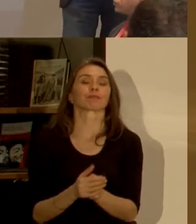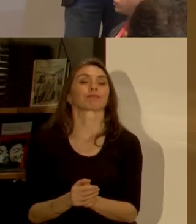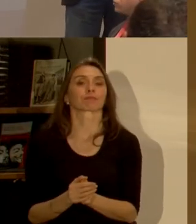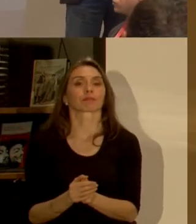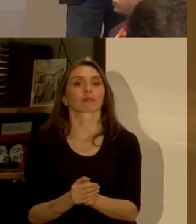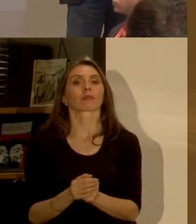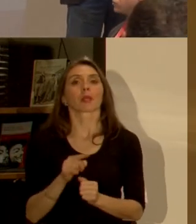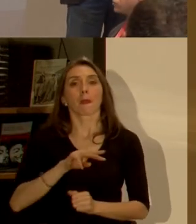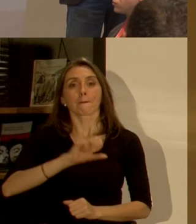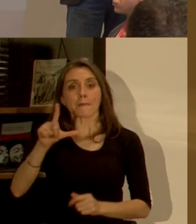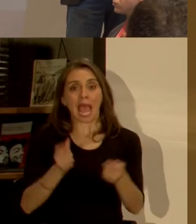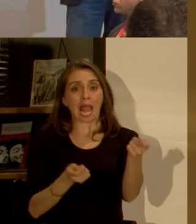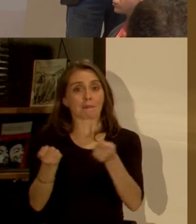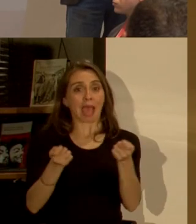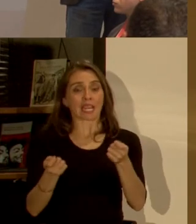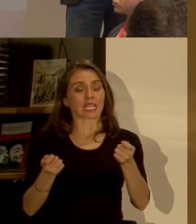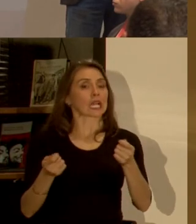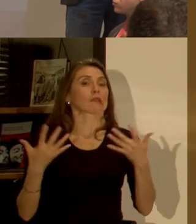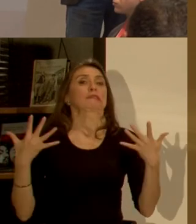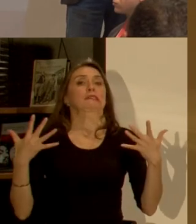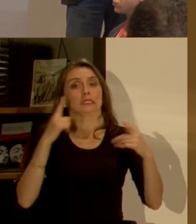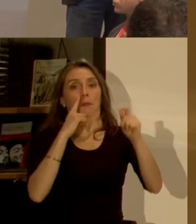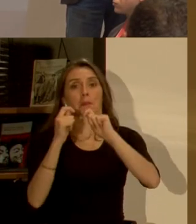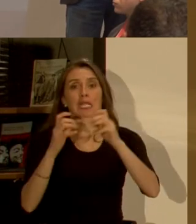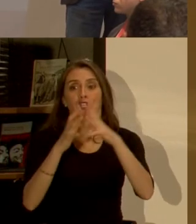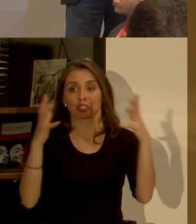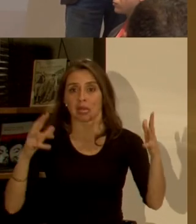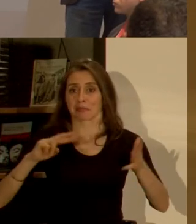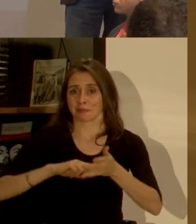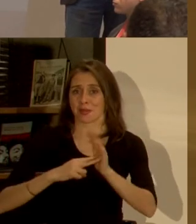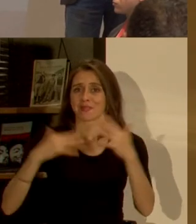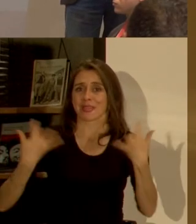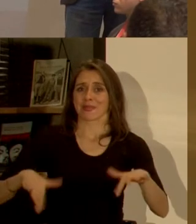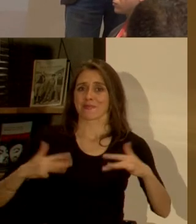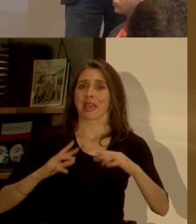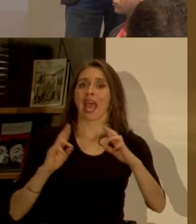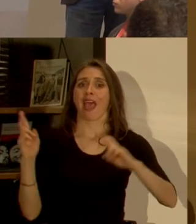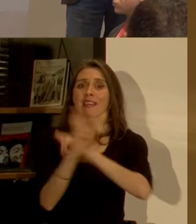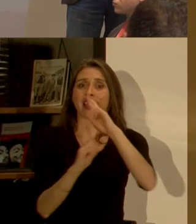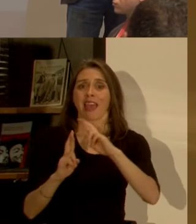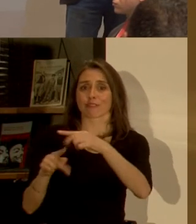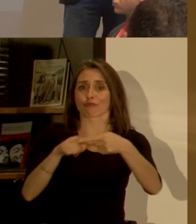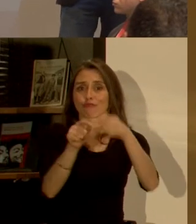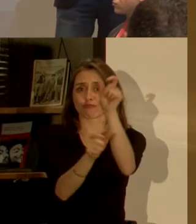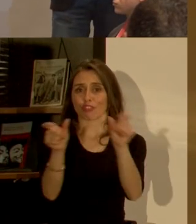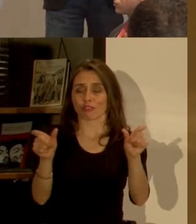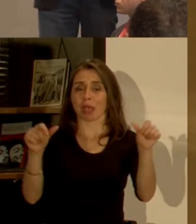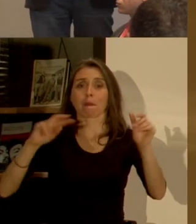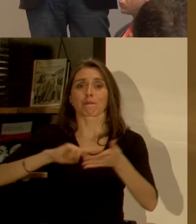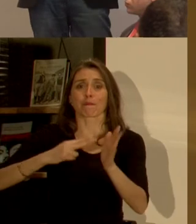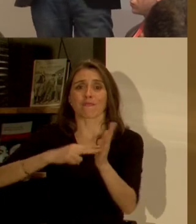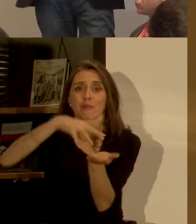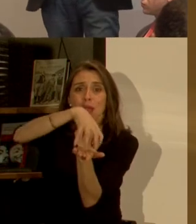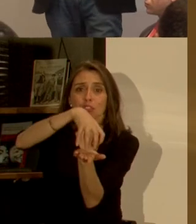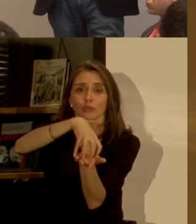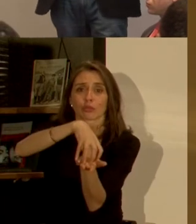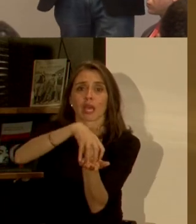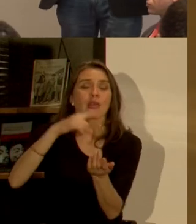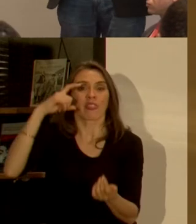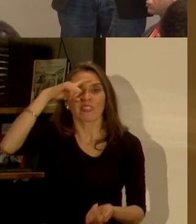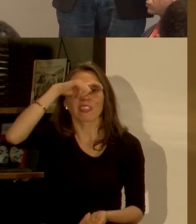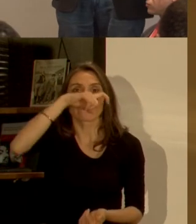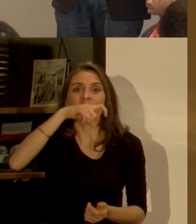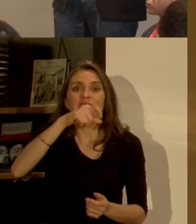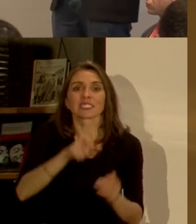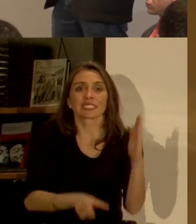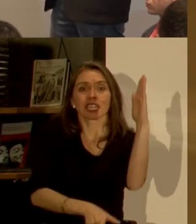pero me han conducido a una amenaza enorme con serios problemas sociales y urbanos y ¿sabes lo peor? que son muy complejos porque